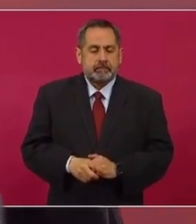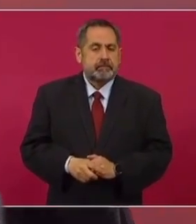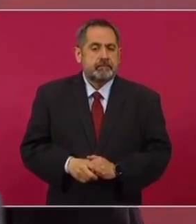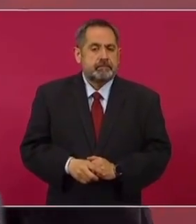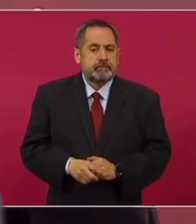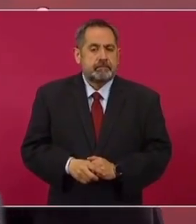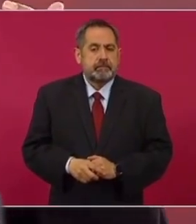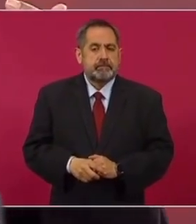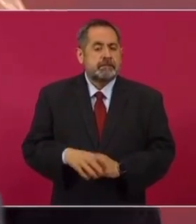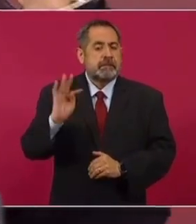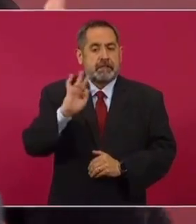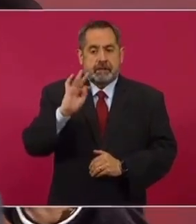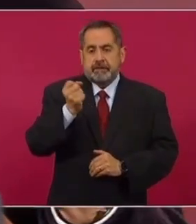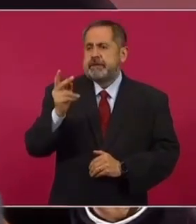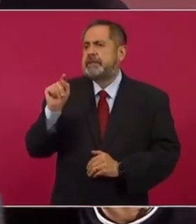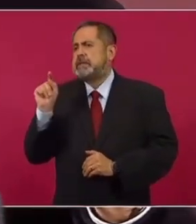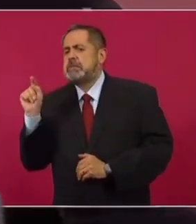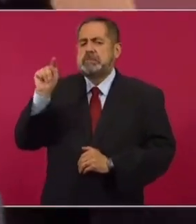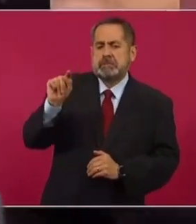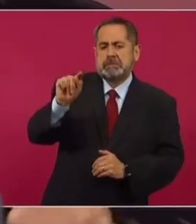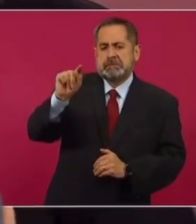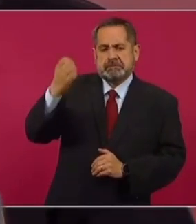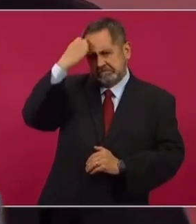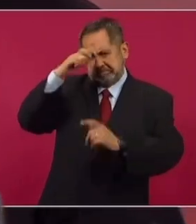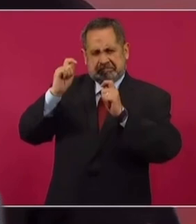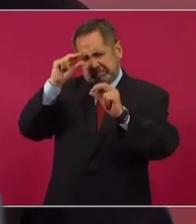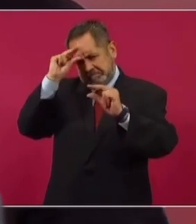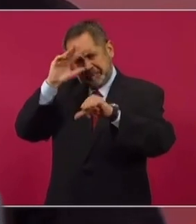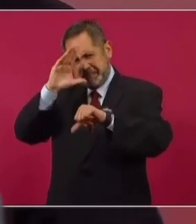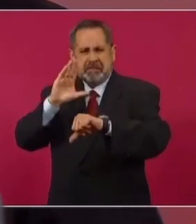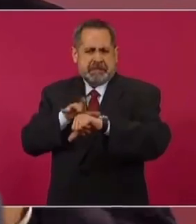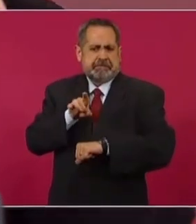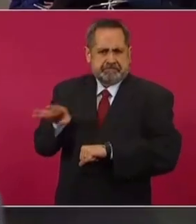hasta mejores. Los hay en el gobierno.